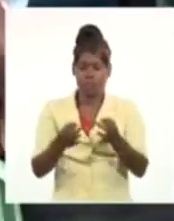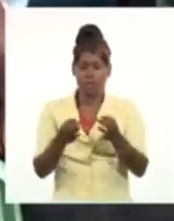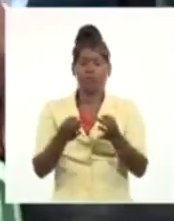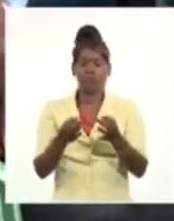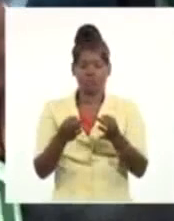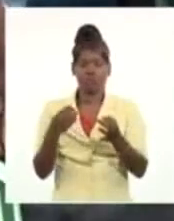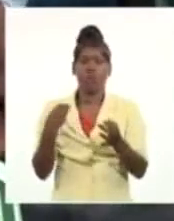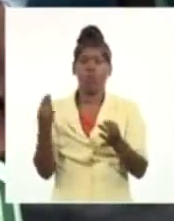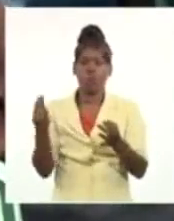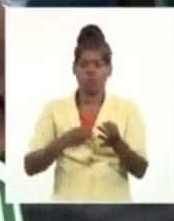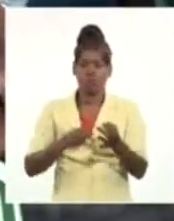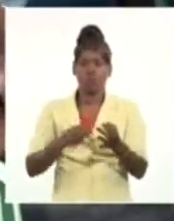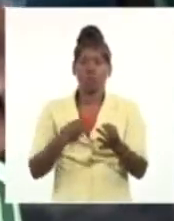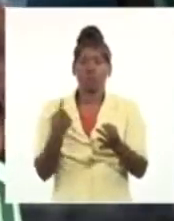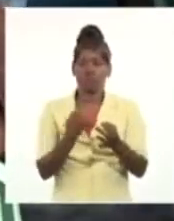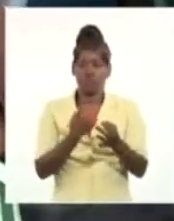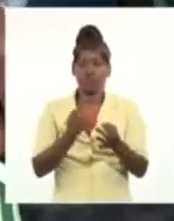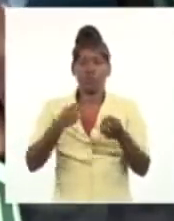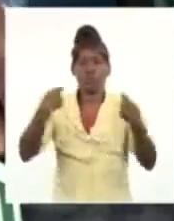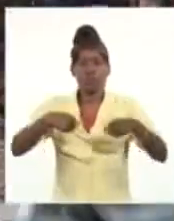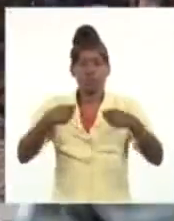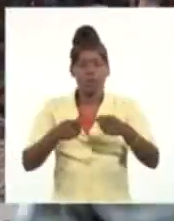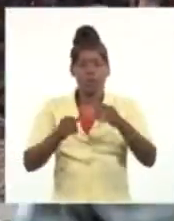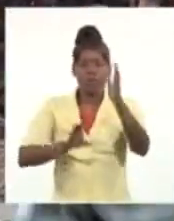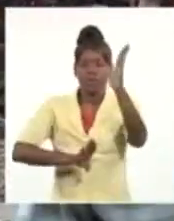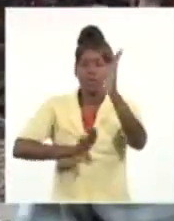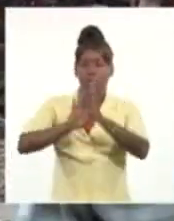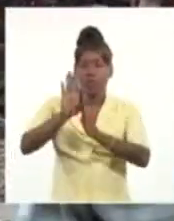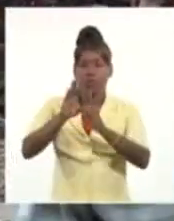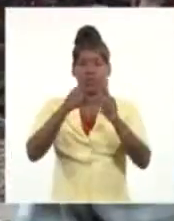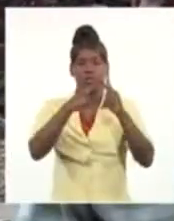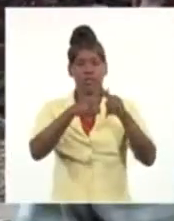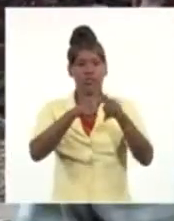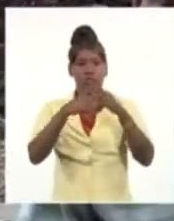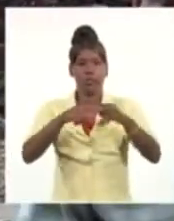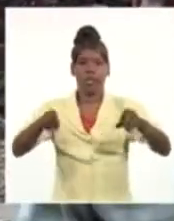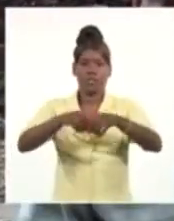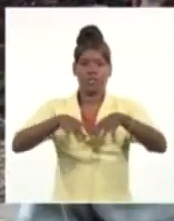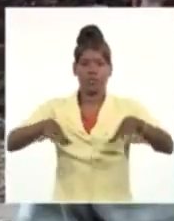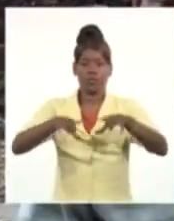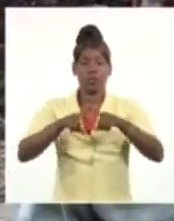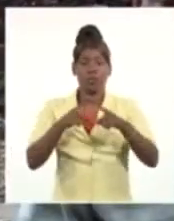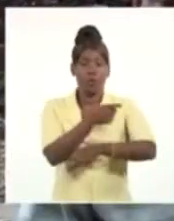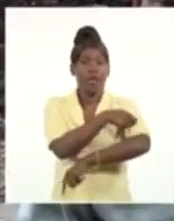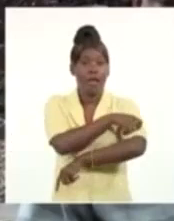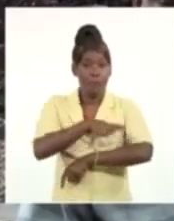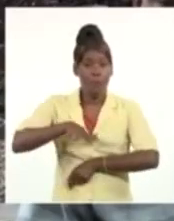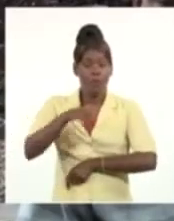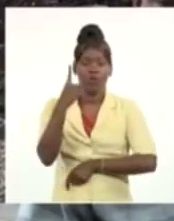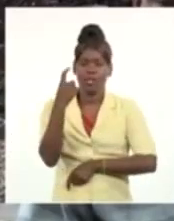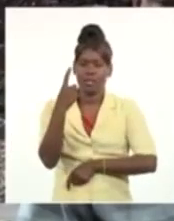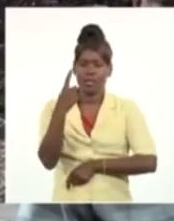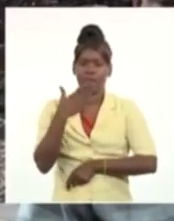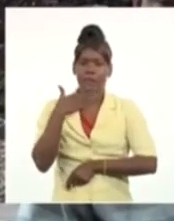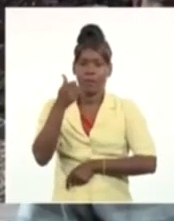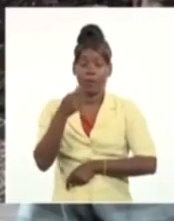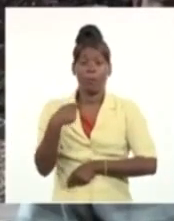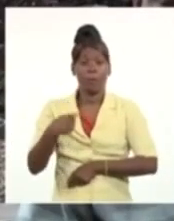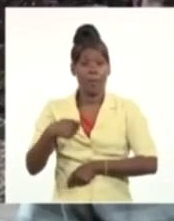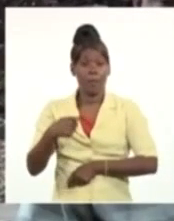mejorar, lograr la prosperidad que merece este pueblo heroico. Es posible, pero tenemos que construirlo entre todos,